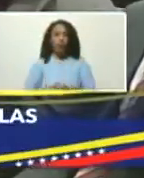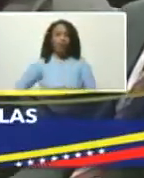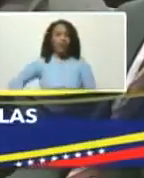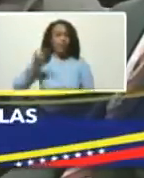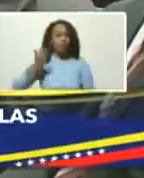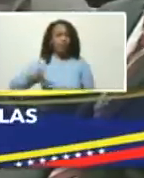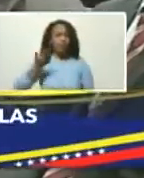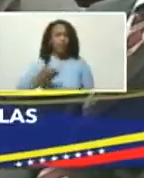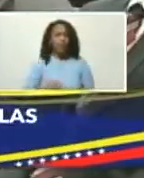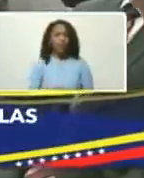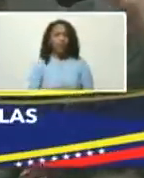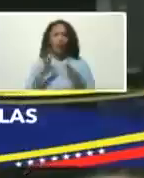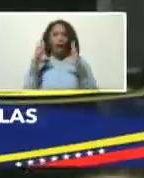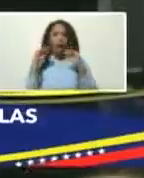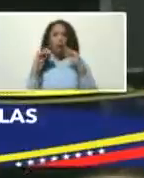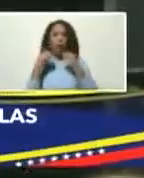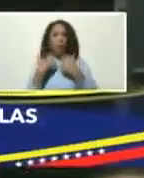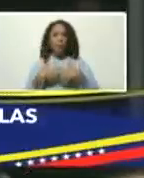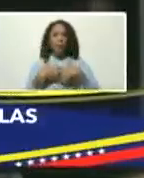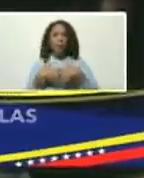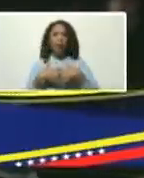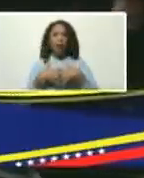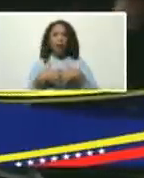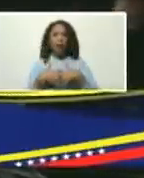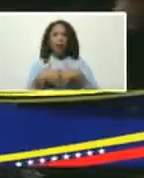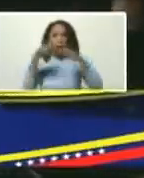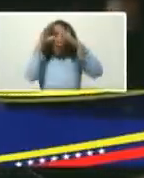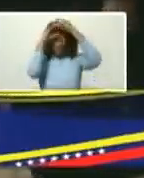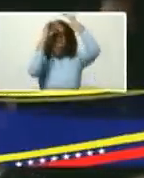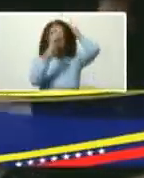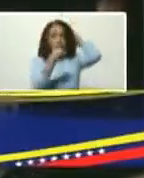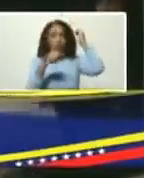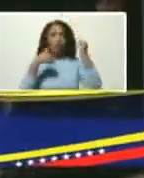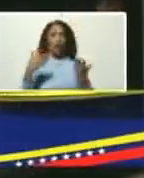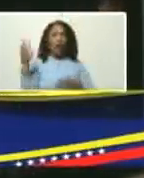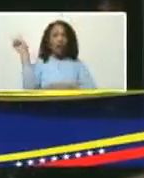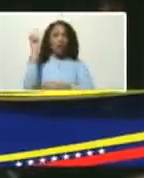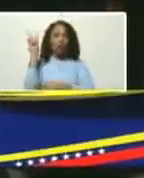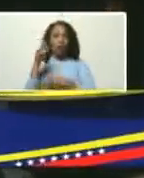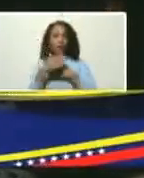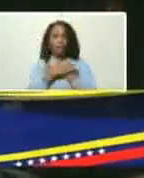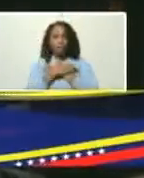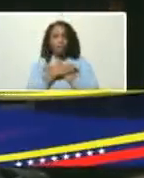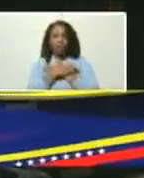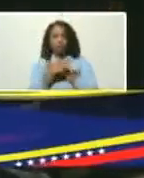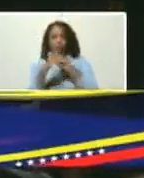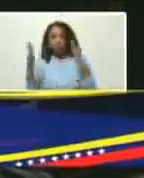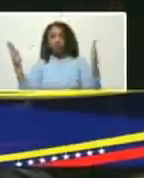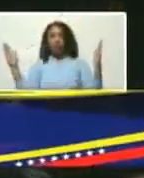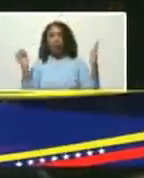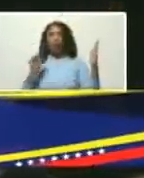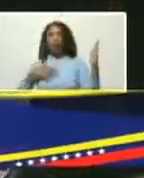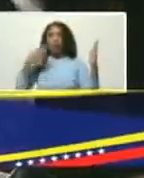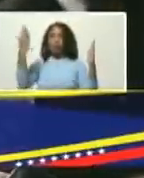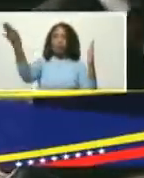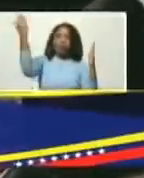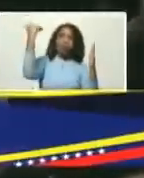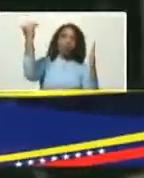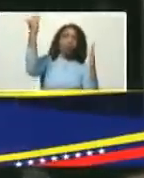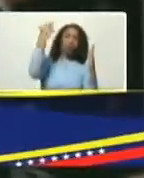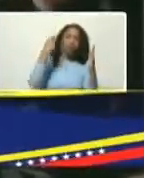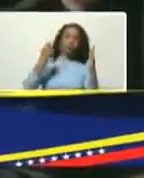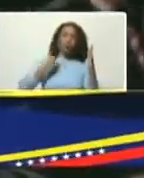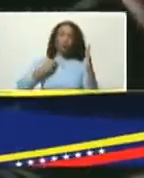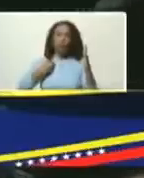hablar de los empresarios a los embajadores que Venezuela se abre para poder atraer inversión